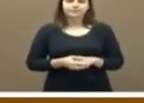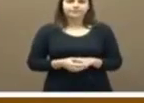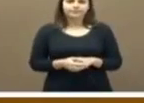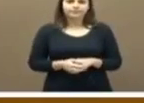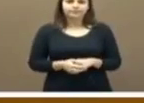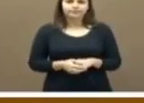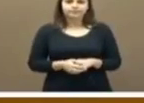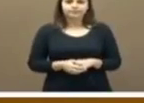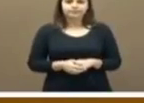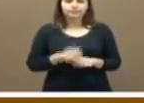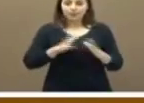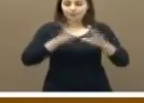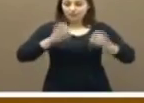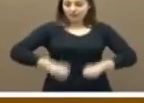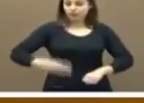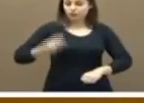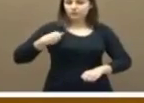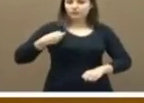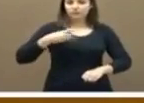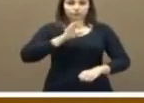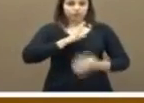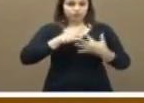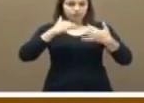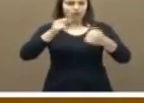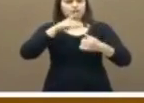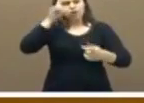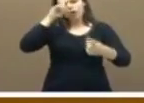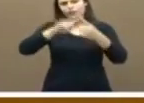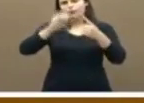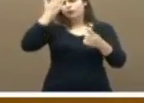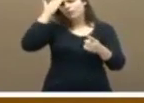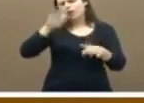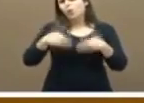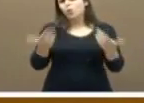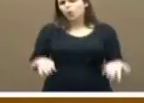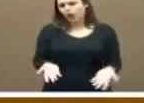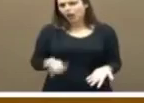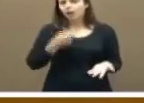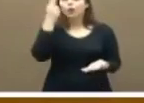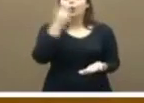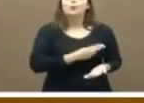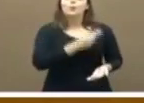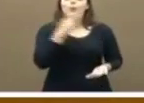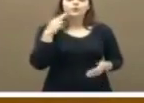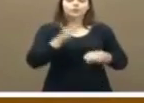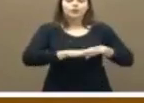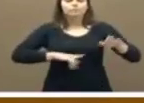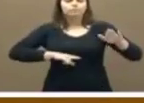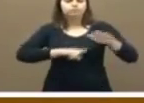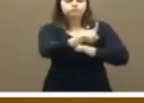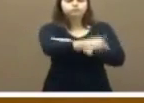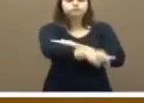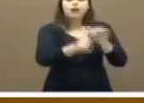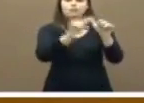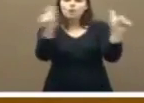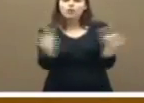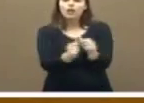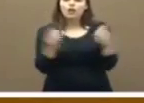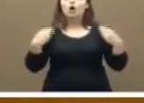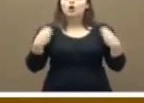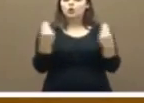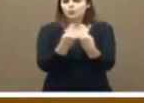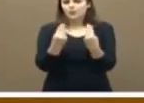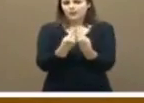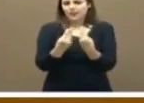Este pacto, señoría, tiene como objetivo fundamental el compromiso de avanzar en un modelo de convivencia